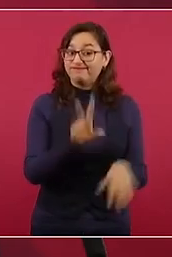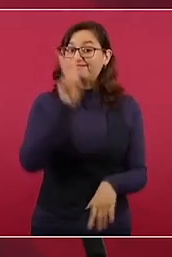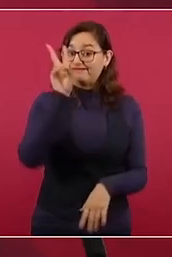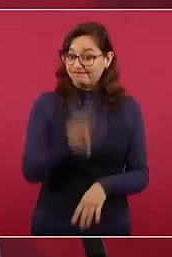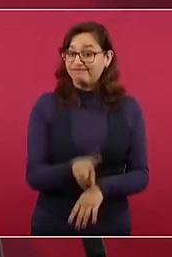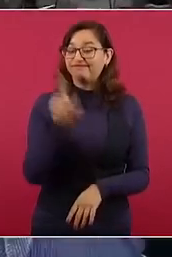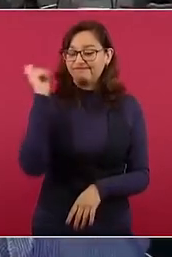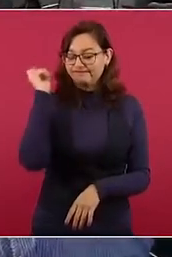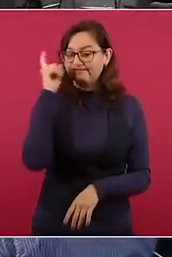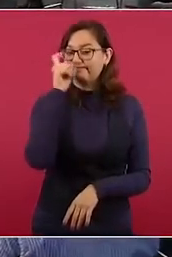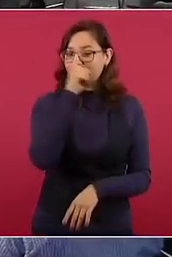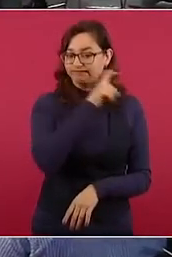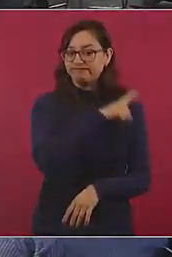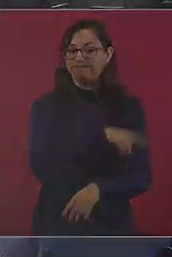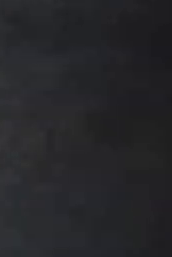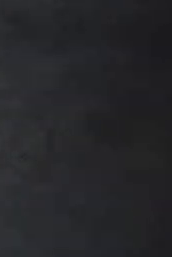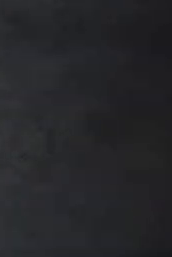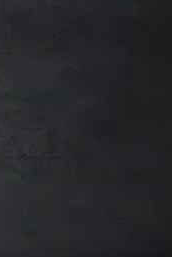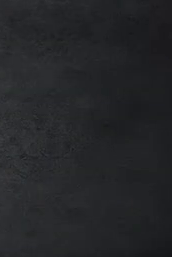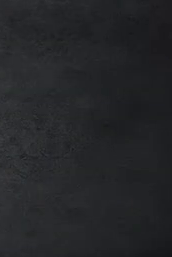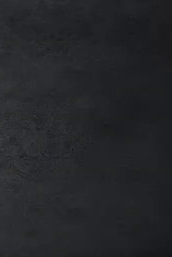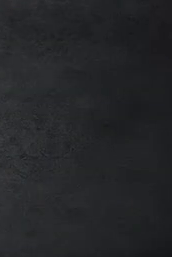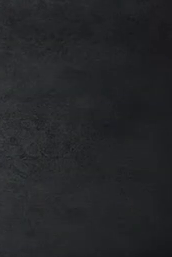Y este…